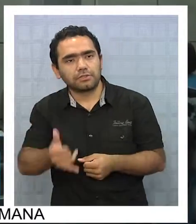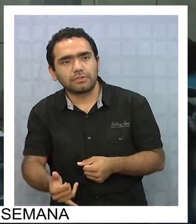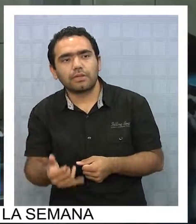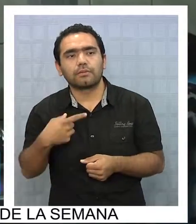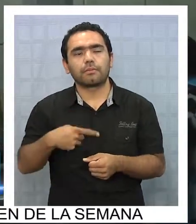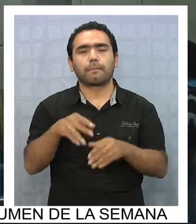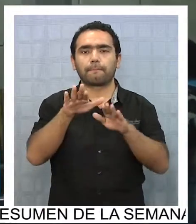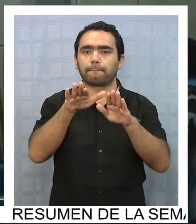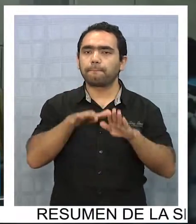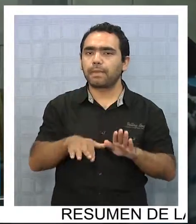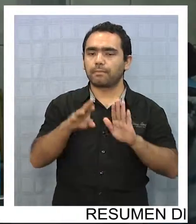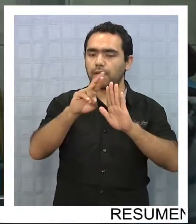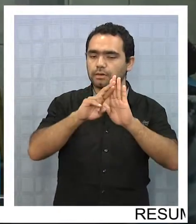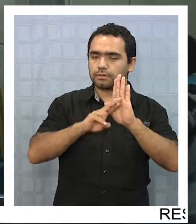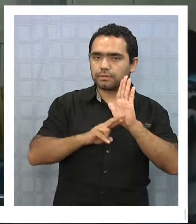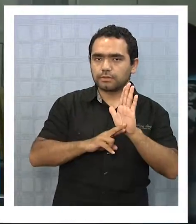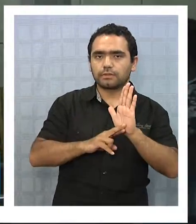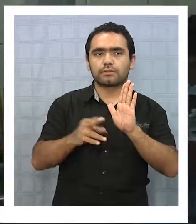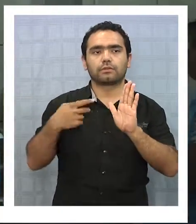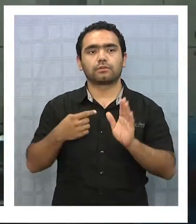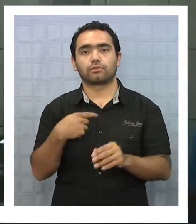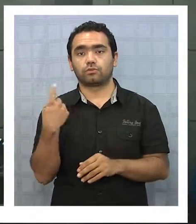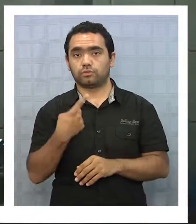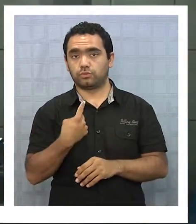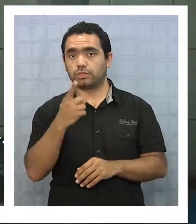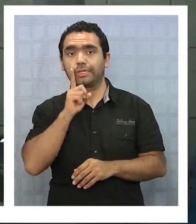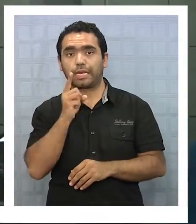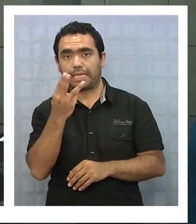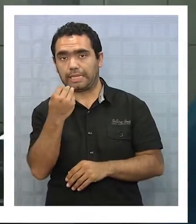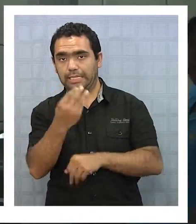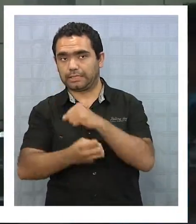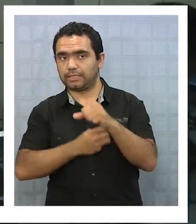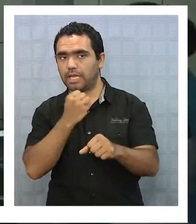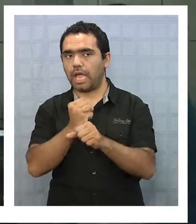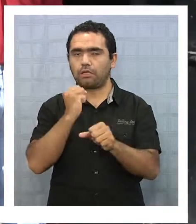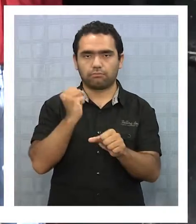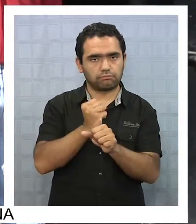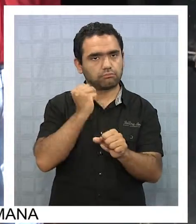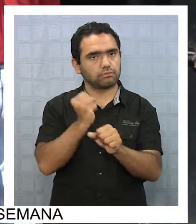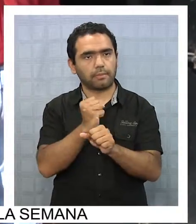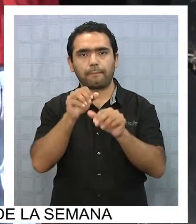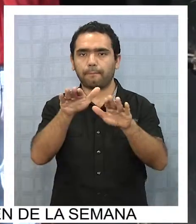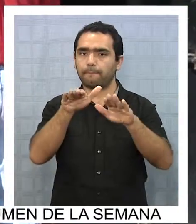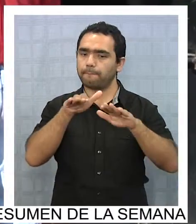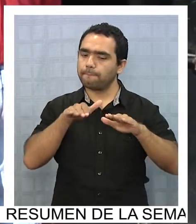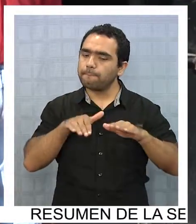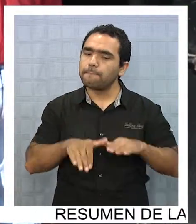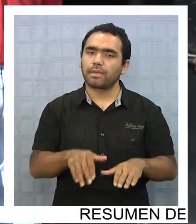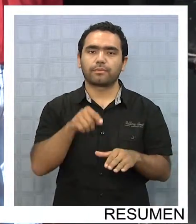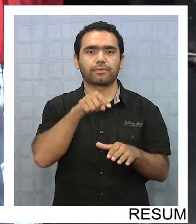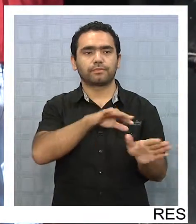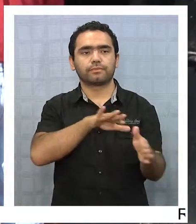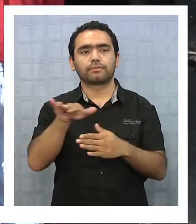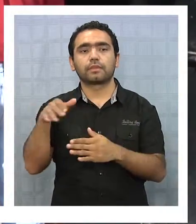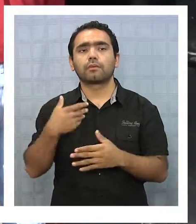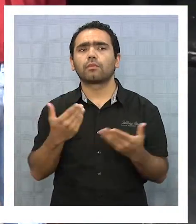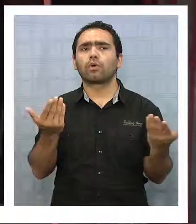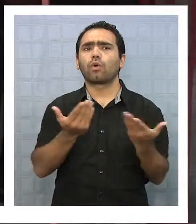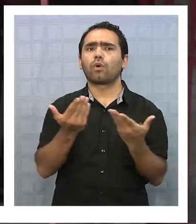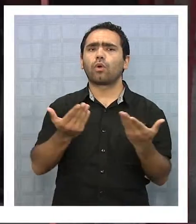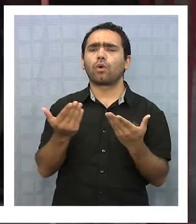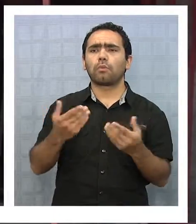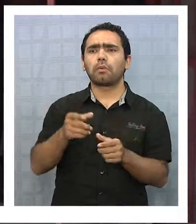el tiempo sea la misma receta. Nosotros tenemos 13 años trabajando y los 13 años el mismo producto. Pero,